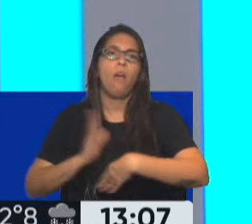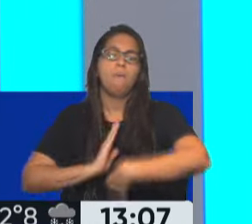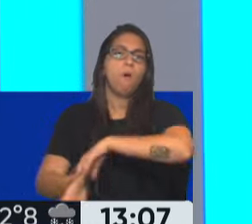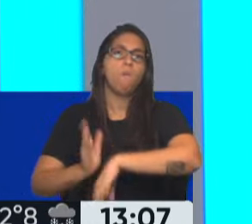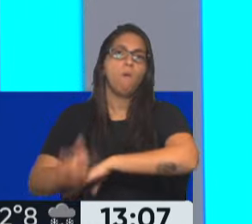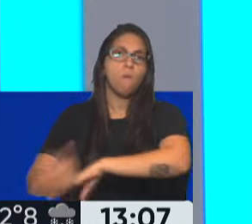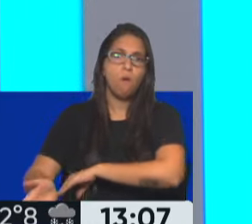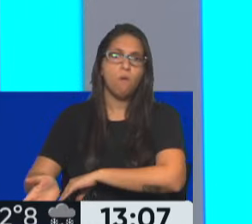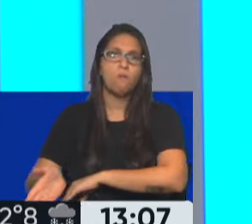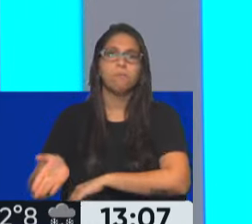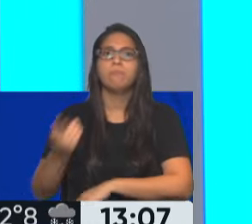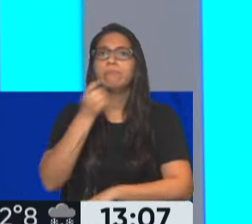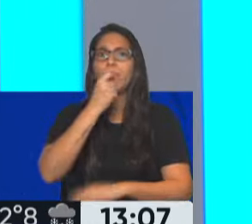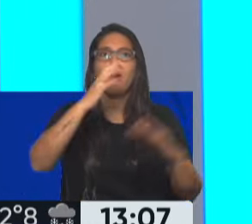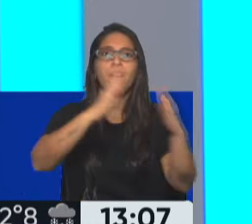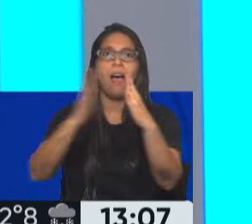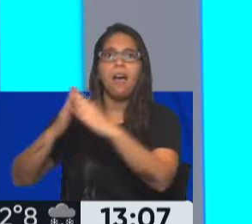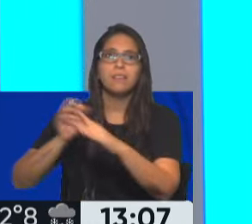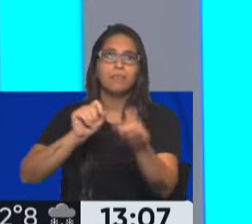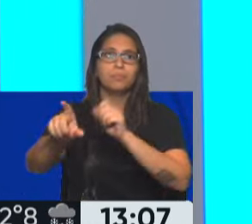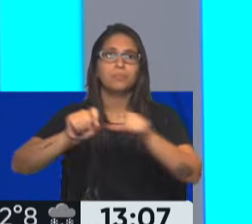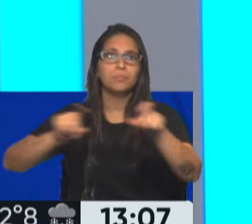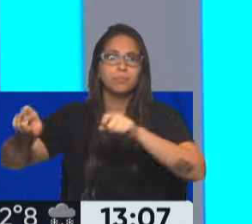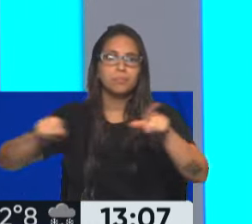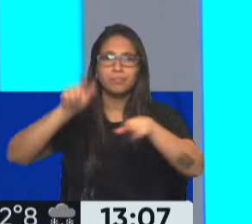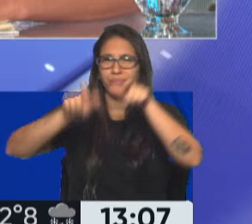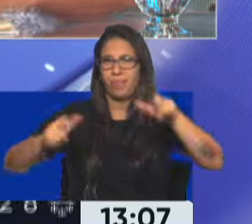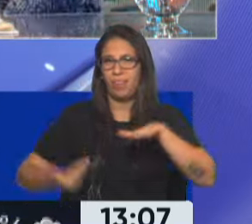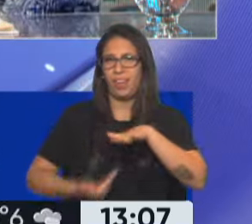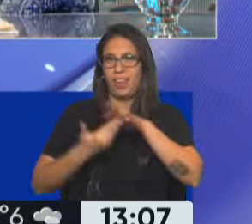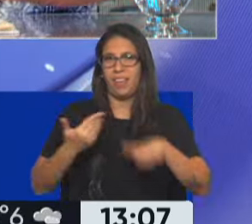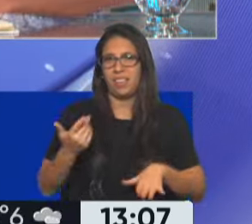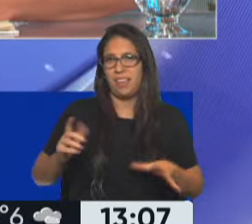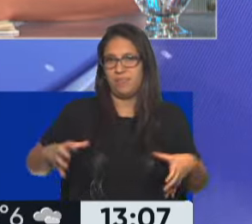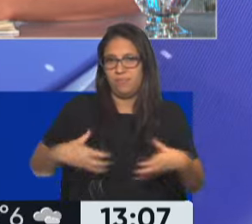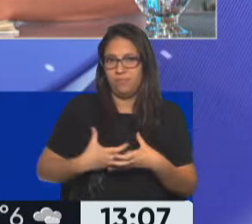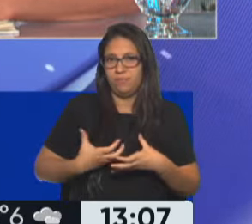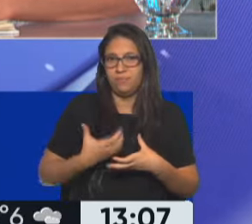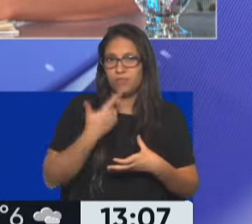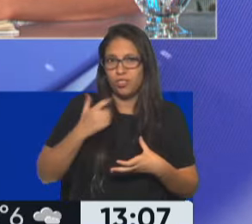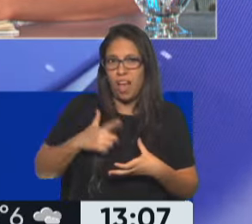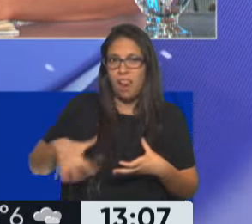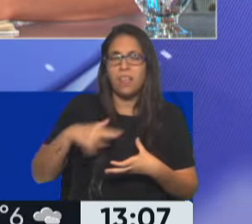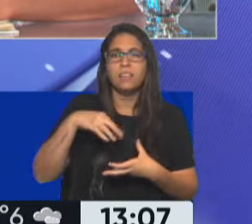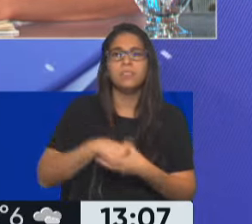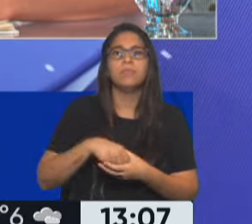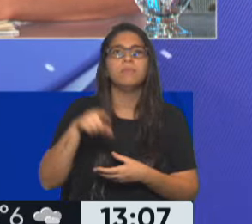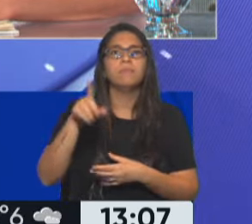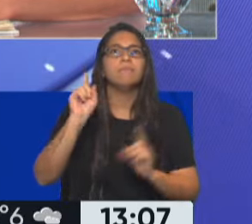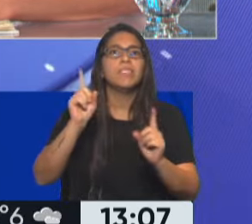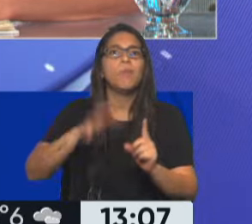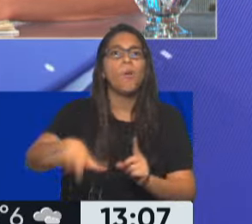estos allanamientos se hicieron en las casas de los dirigentes, donde se establecen muchas veces los comedores